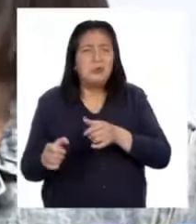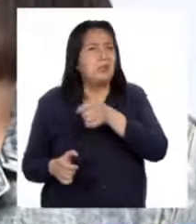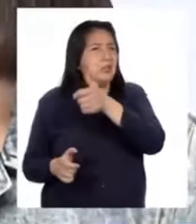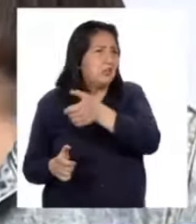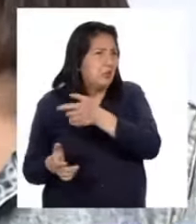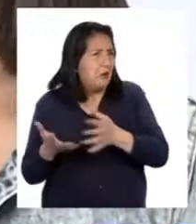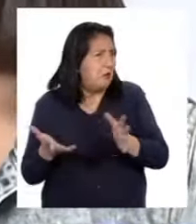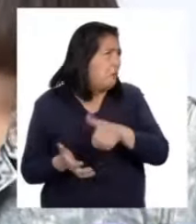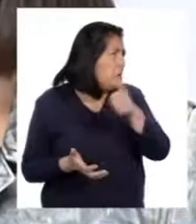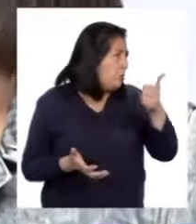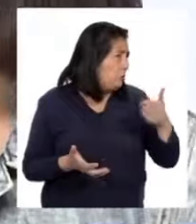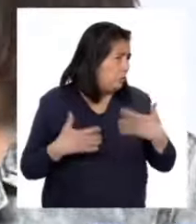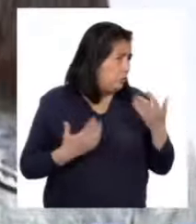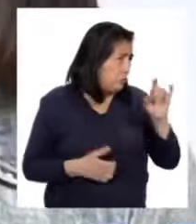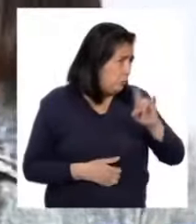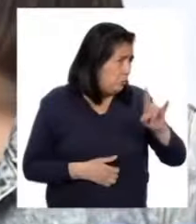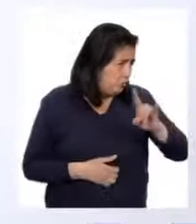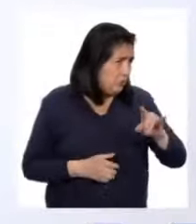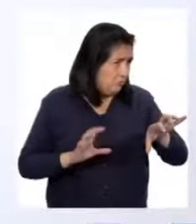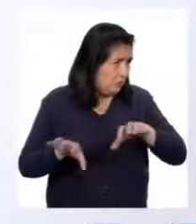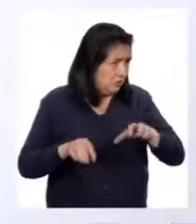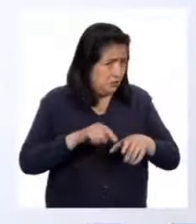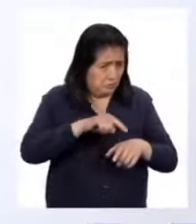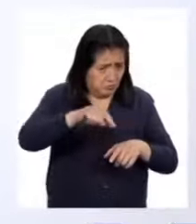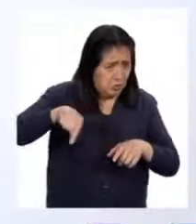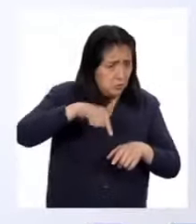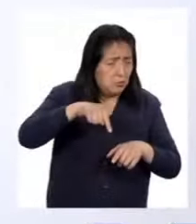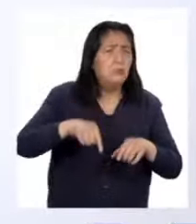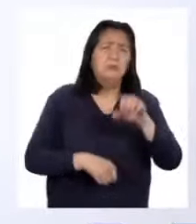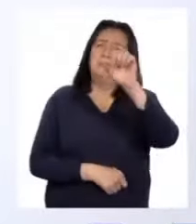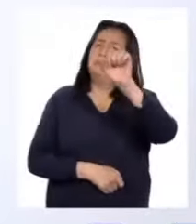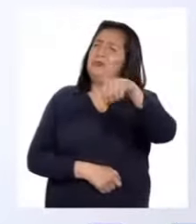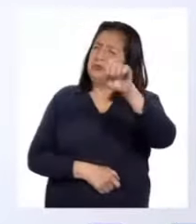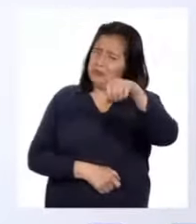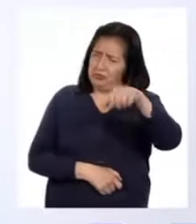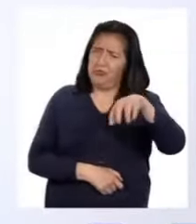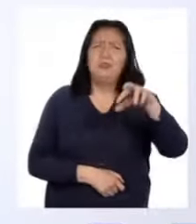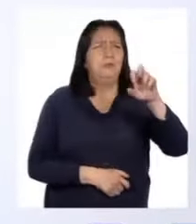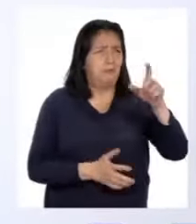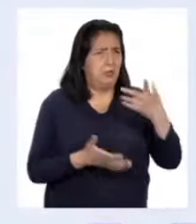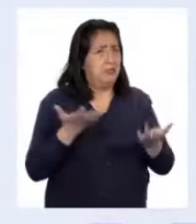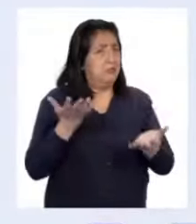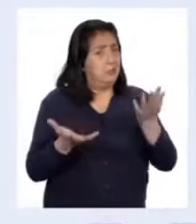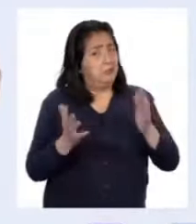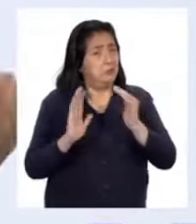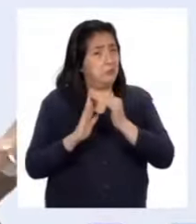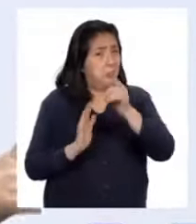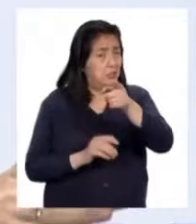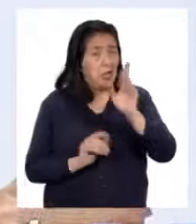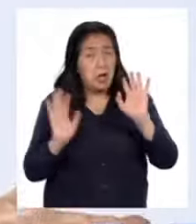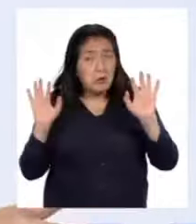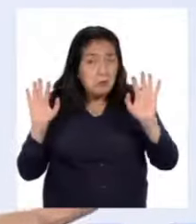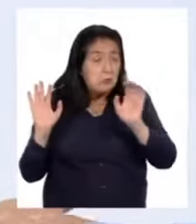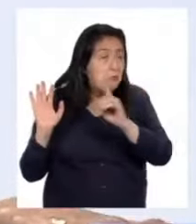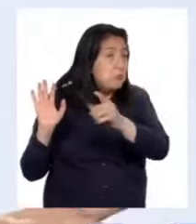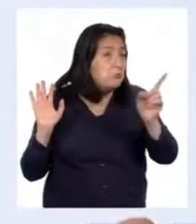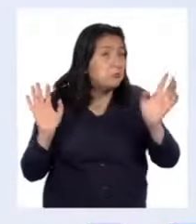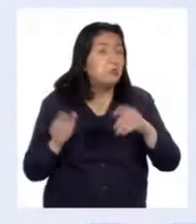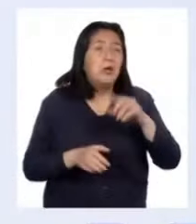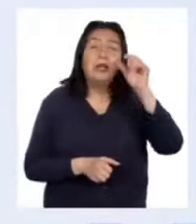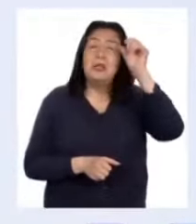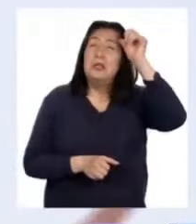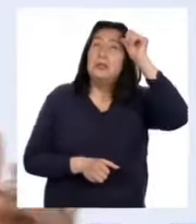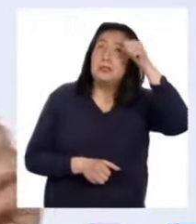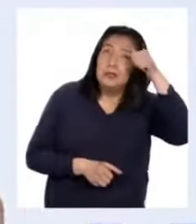alguna otra que podamos utilizar para hacer una circunferencia? Claro, Pati. Tal vez en casa, alguno de ustedes ha